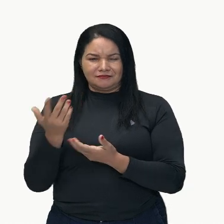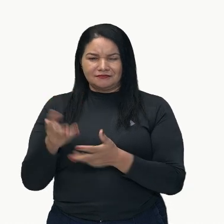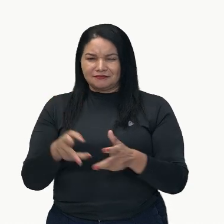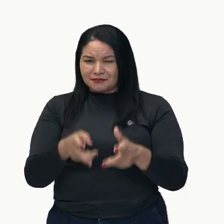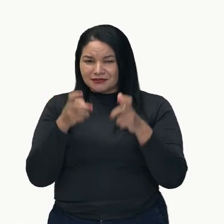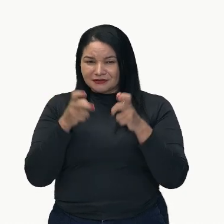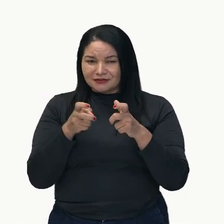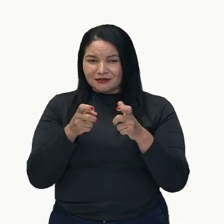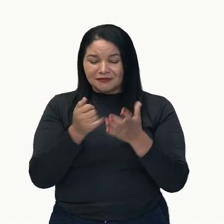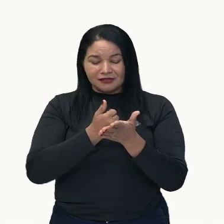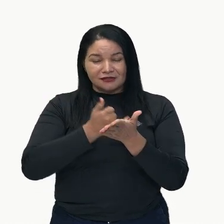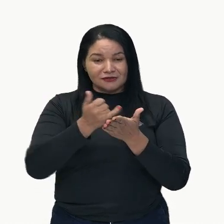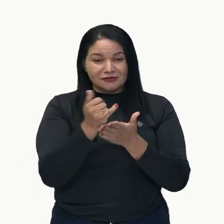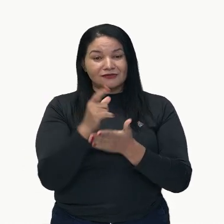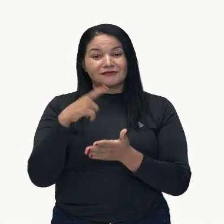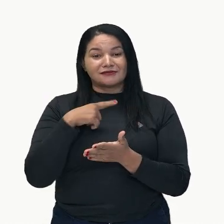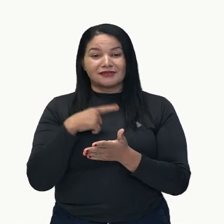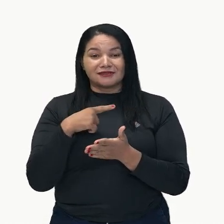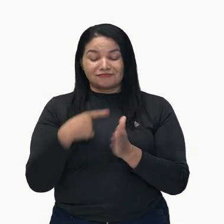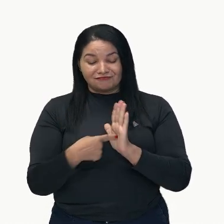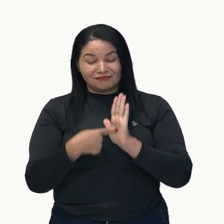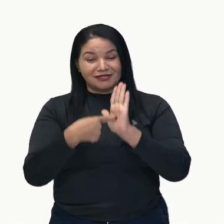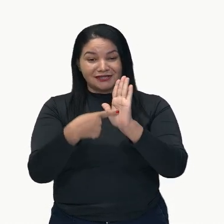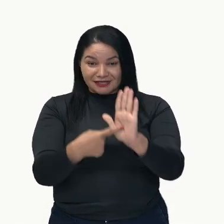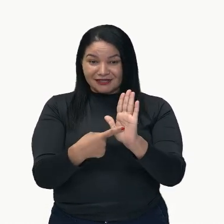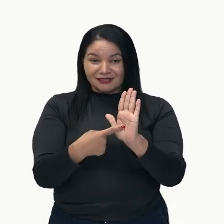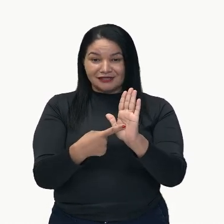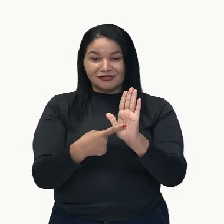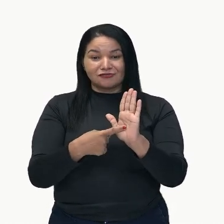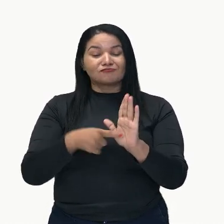introducción, tenemos la estrella